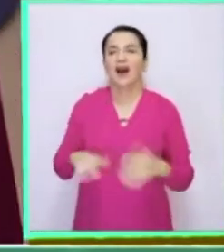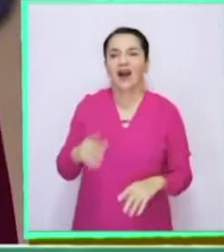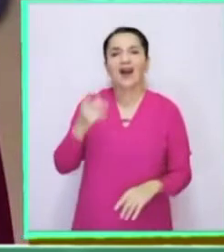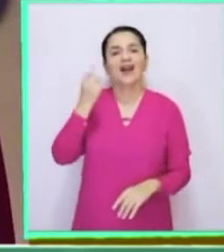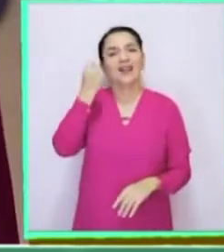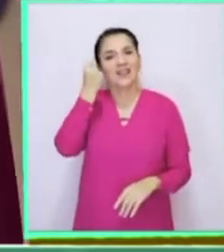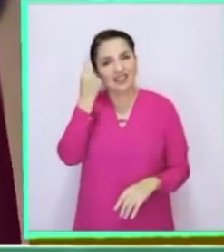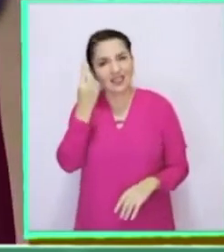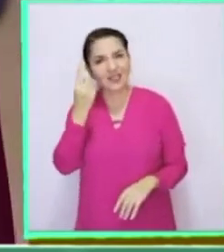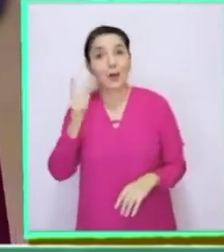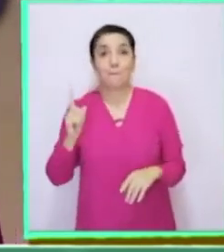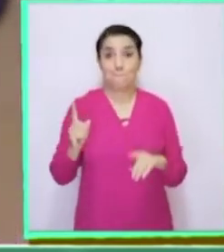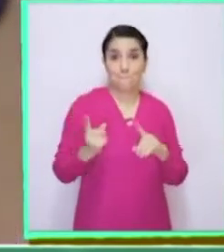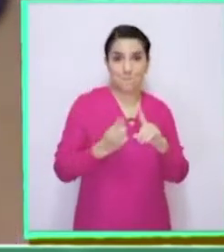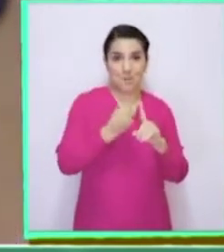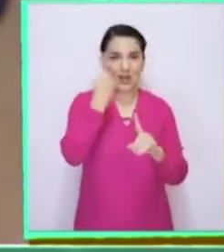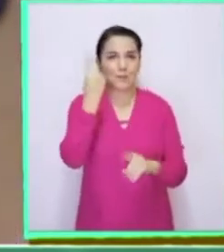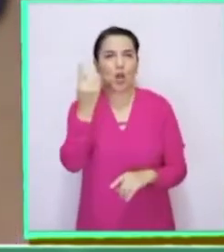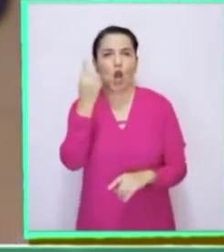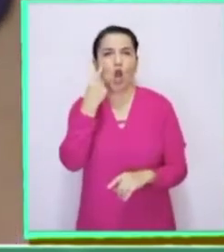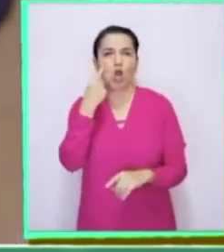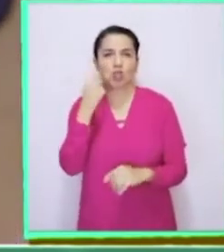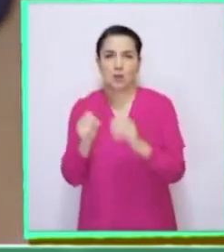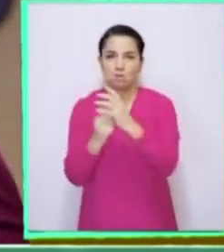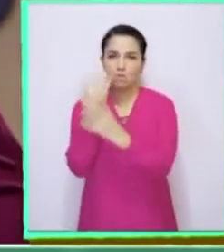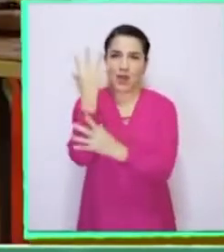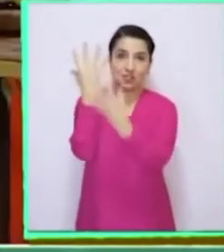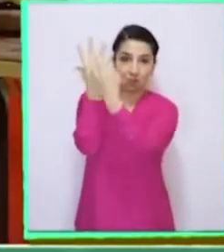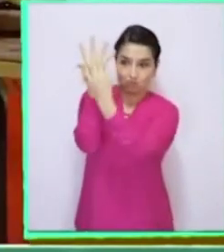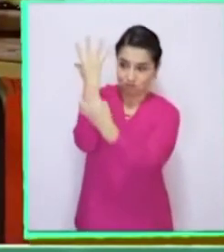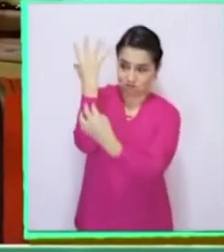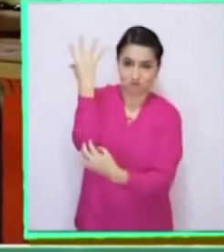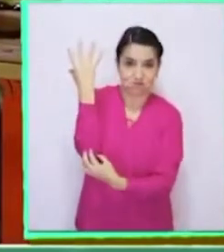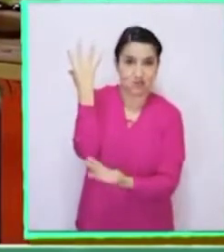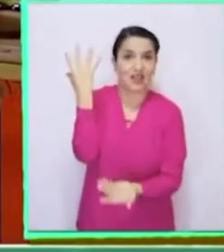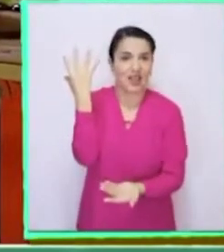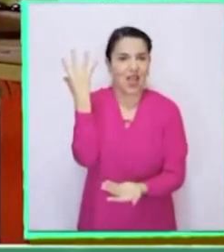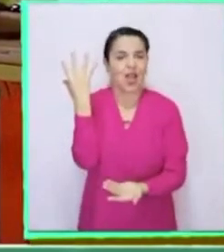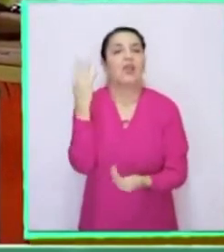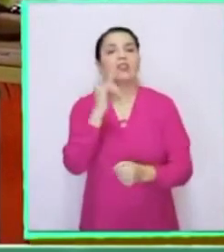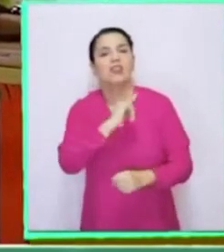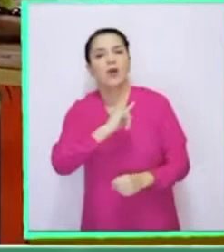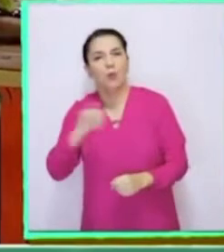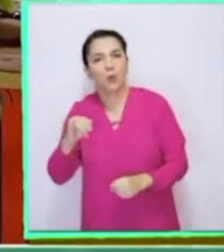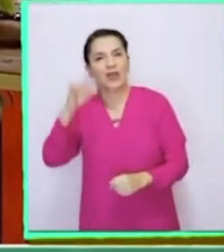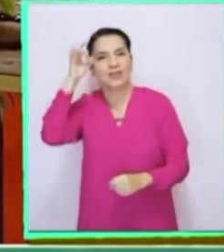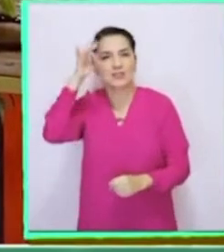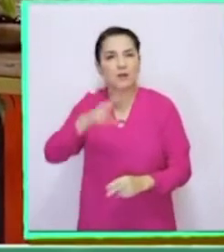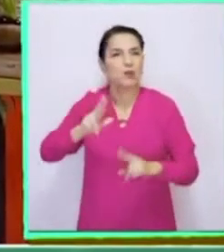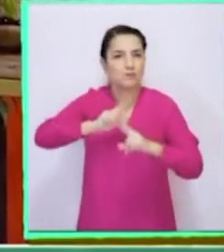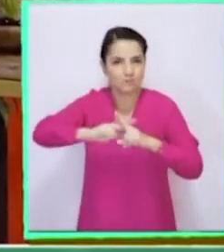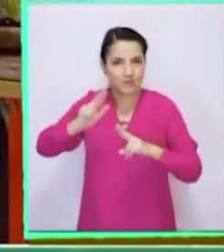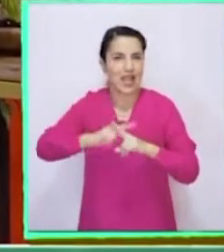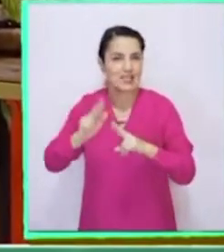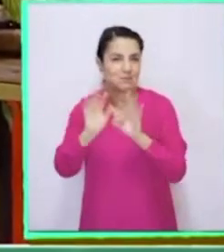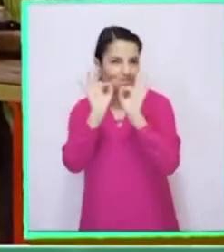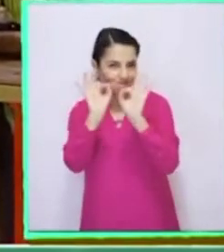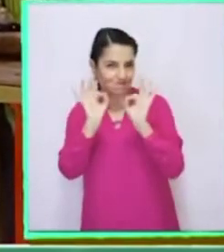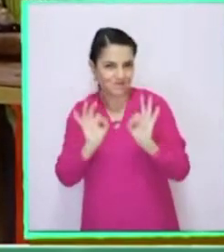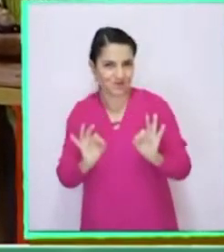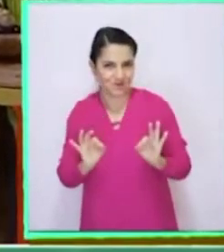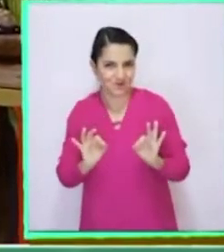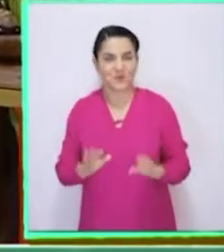hace mucho sentido. Primero tendremos que conocer cuáles son las partes de las plantas para luego ver cuáles son sus funciones específicas.